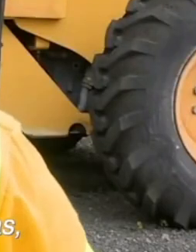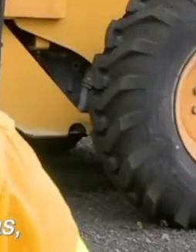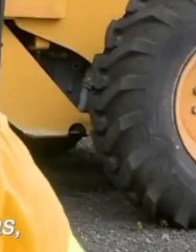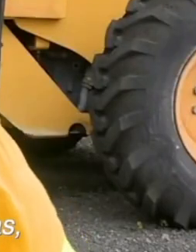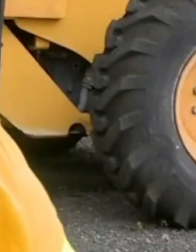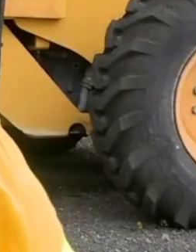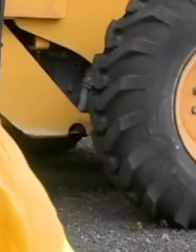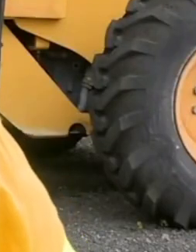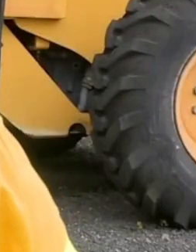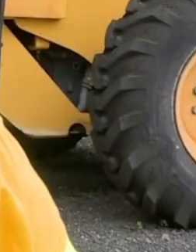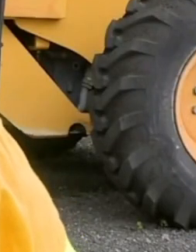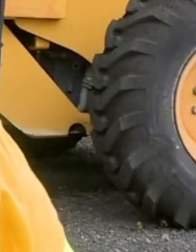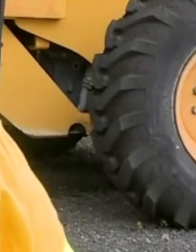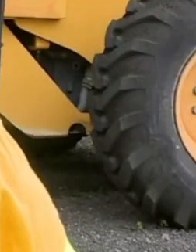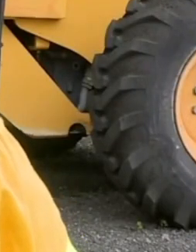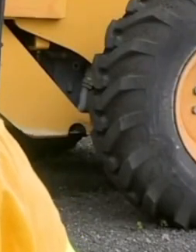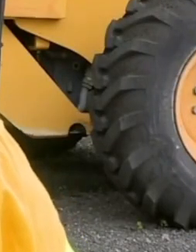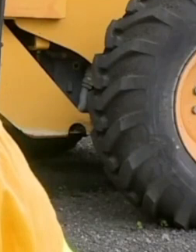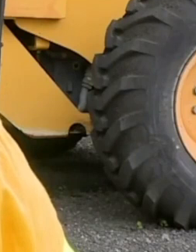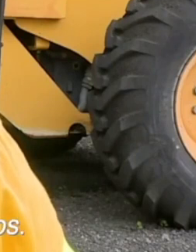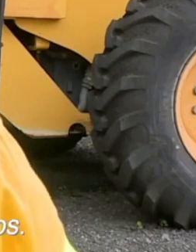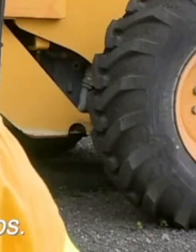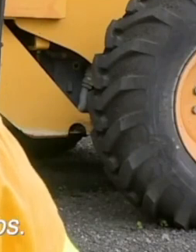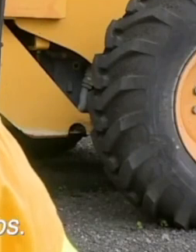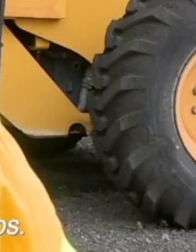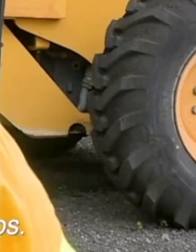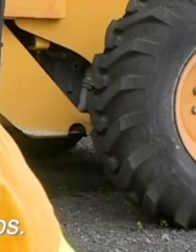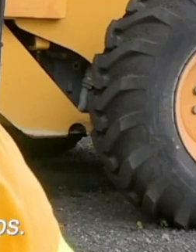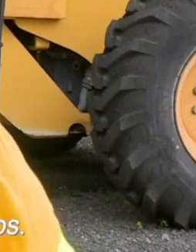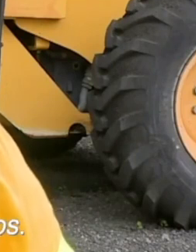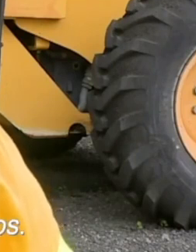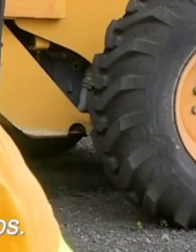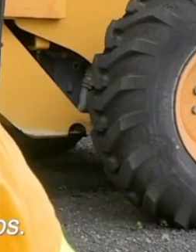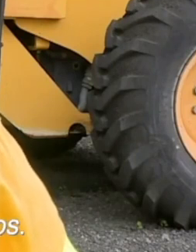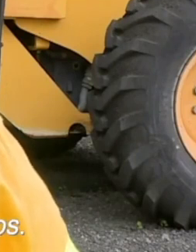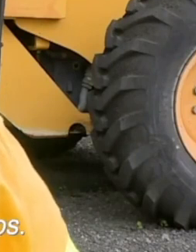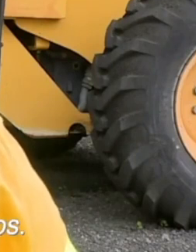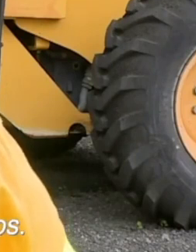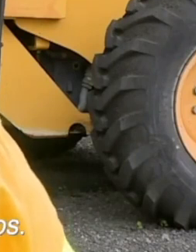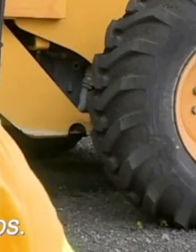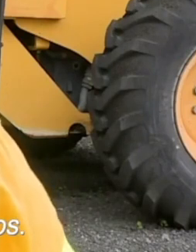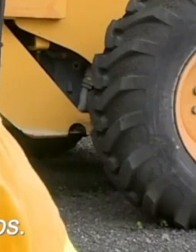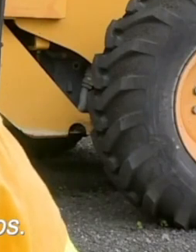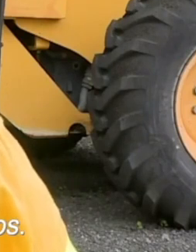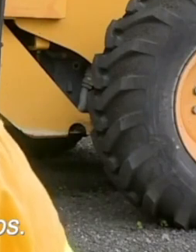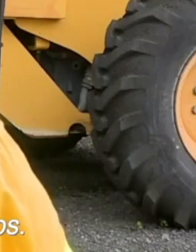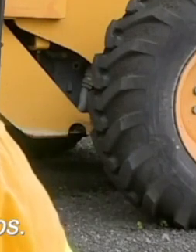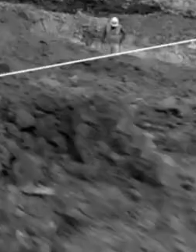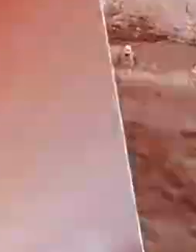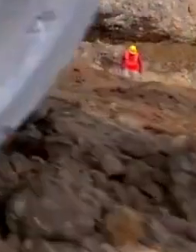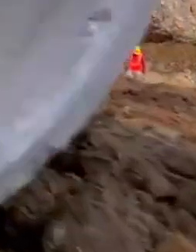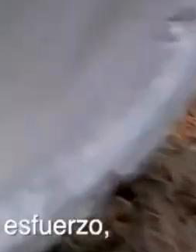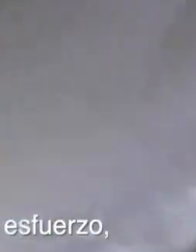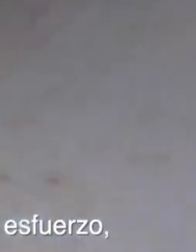autopistas en óptimas condiciones, para que ellos realicen su viaje a gusto y seguro.